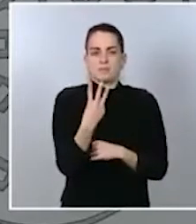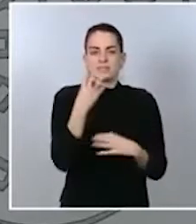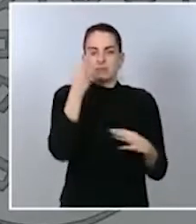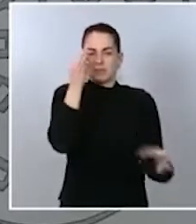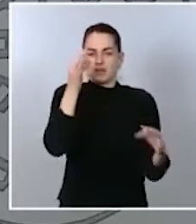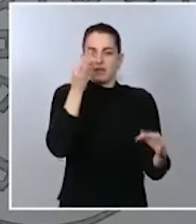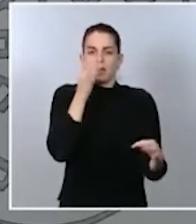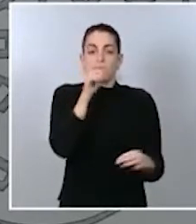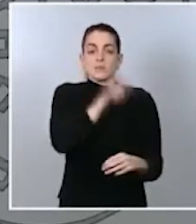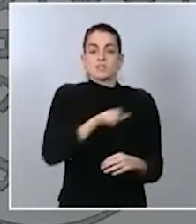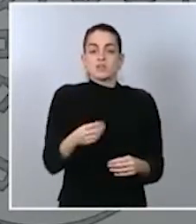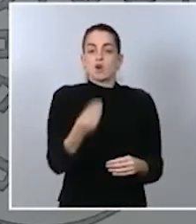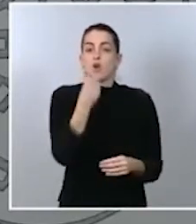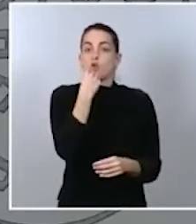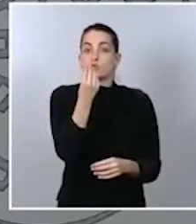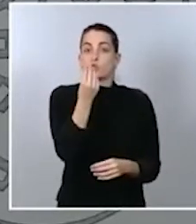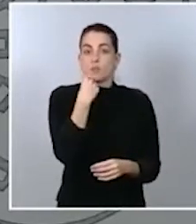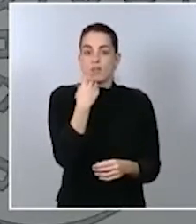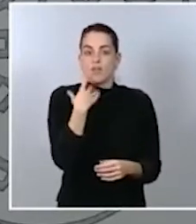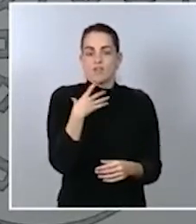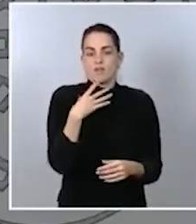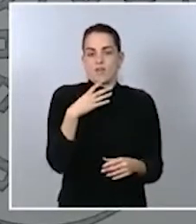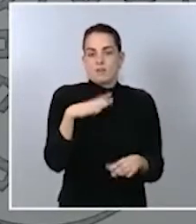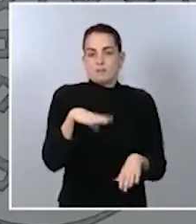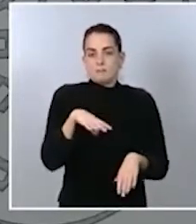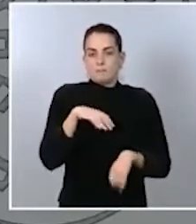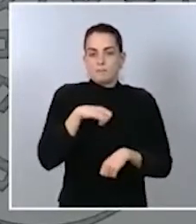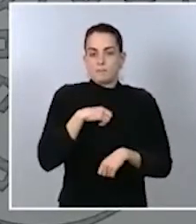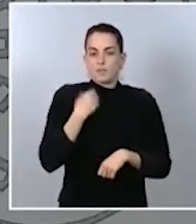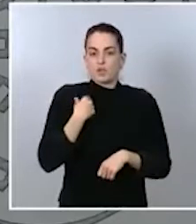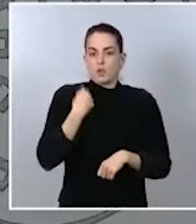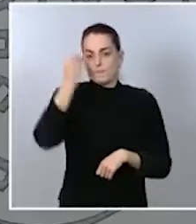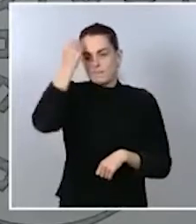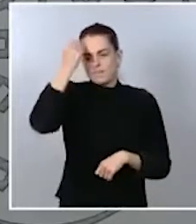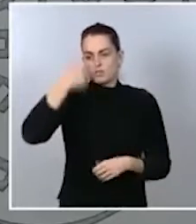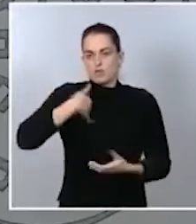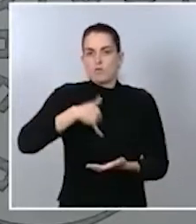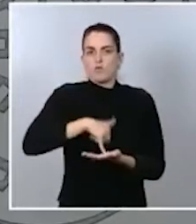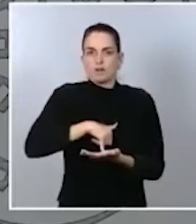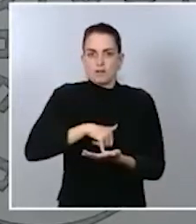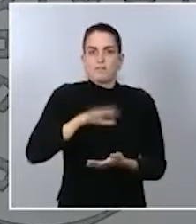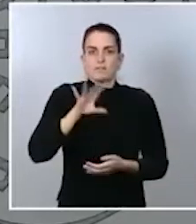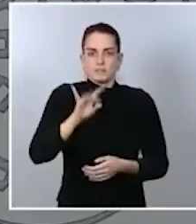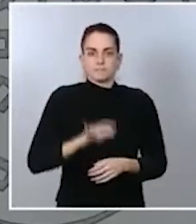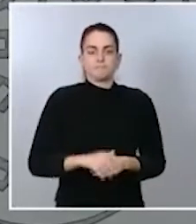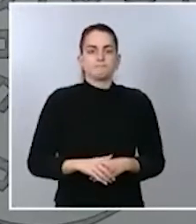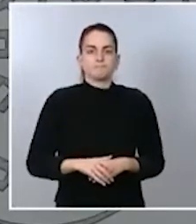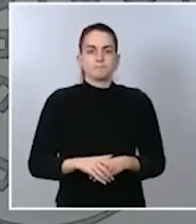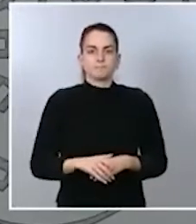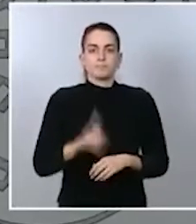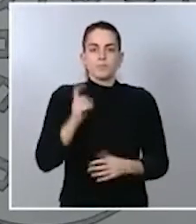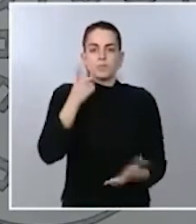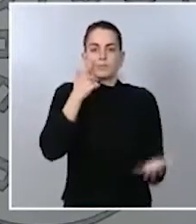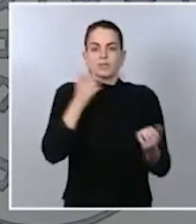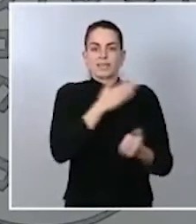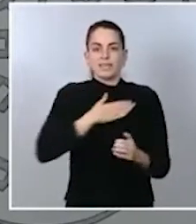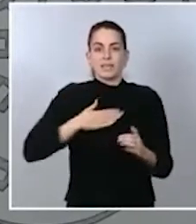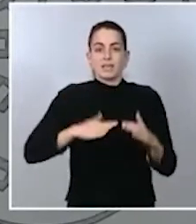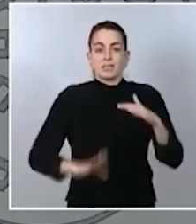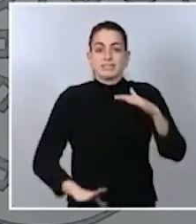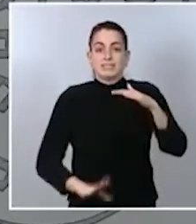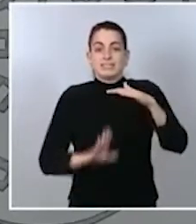que se consideran vulnerables. Y, por último, quería resaltar también que este pico, este incremento